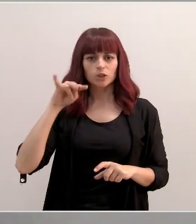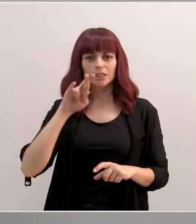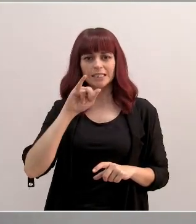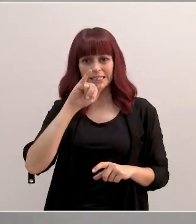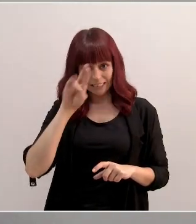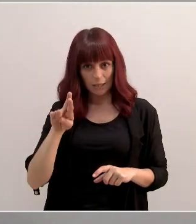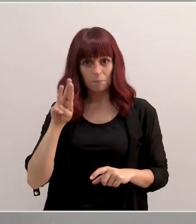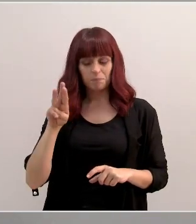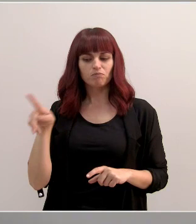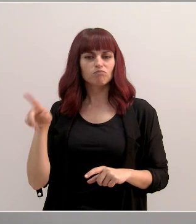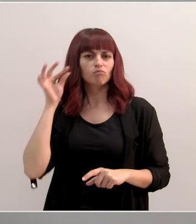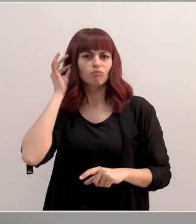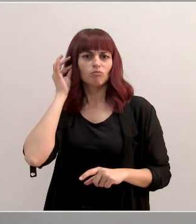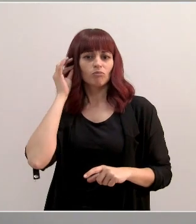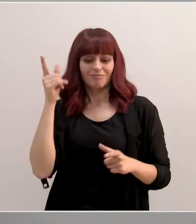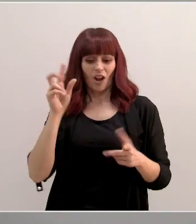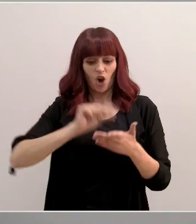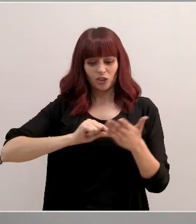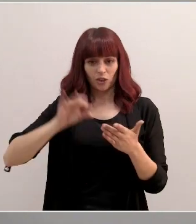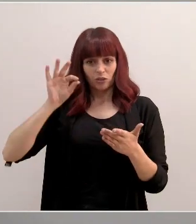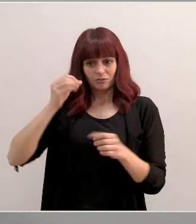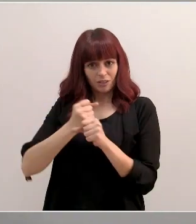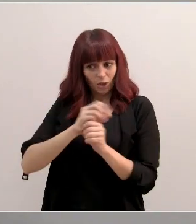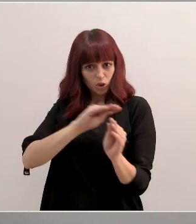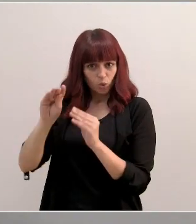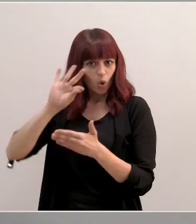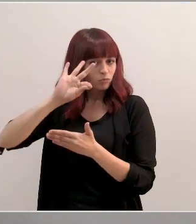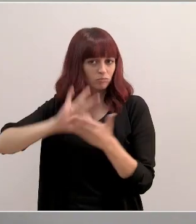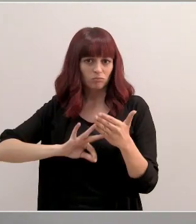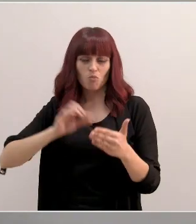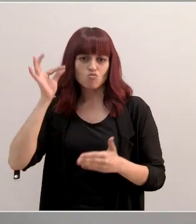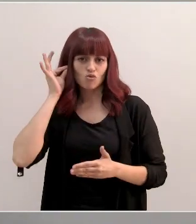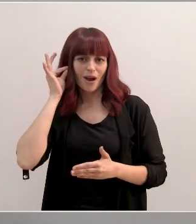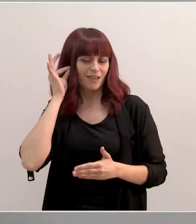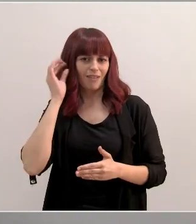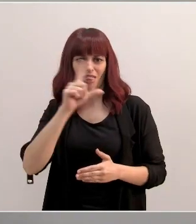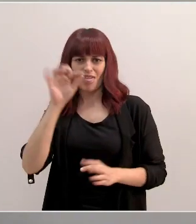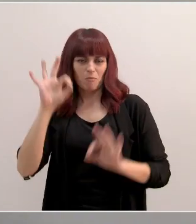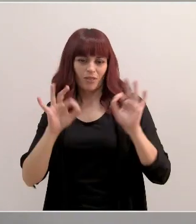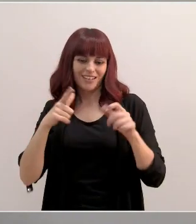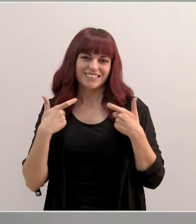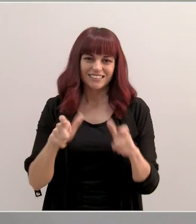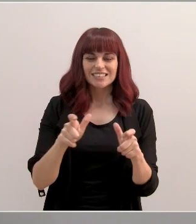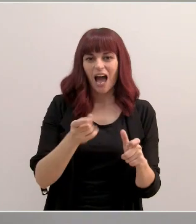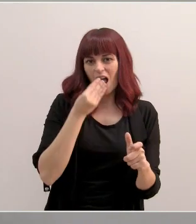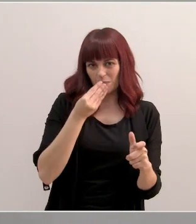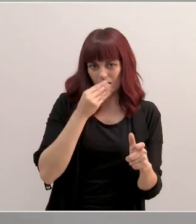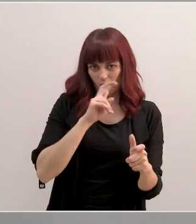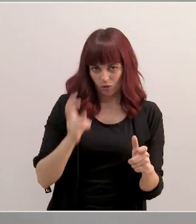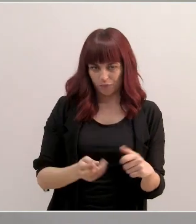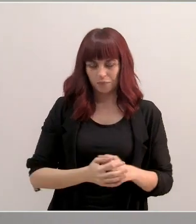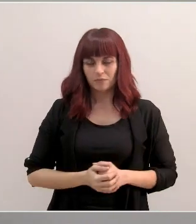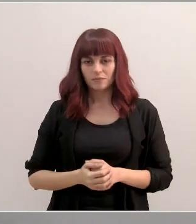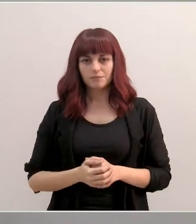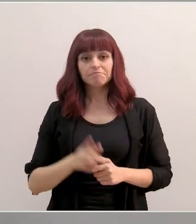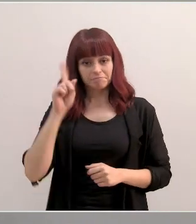cuenta con una plantilla 100% femenina dedicada al comercio internacional en el sector de la alimentación. Asimismo, han sido